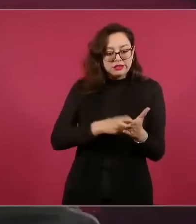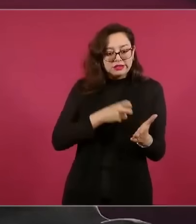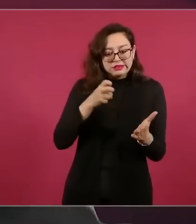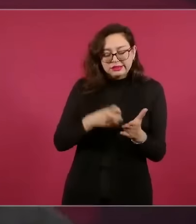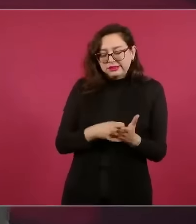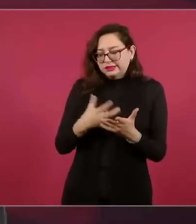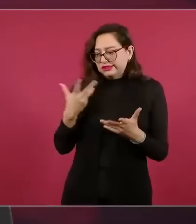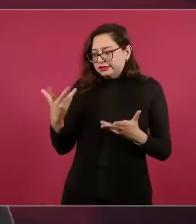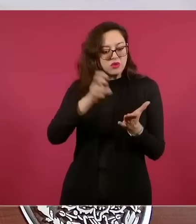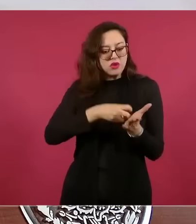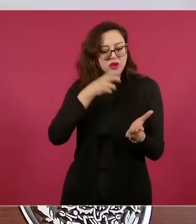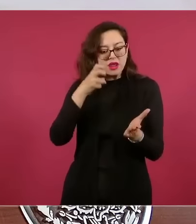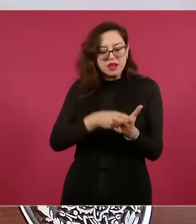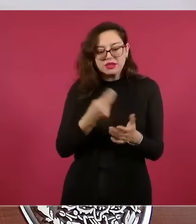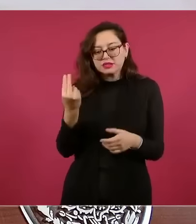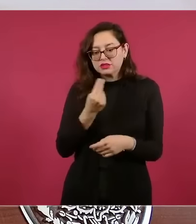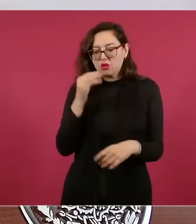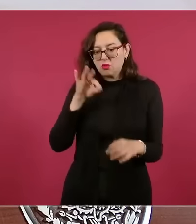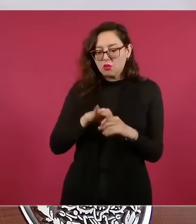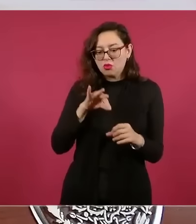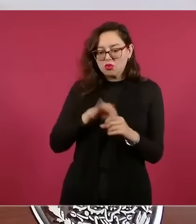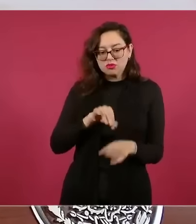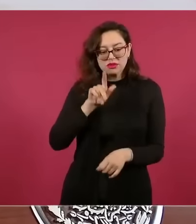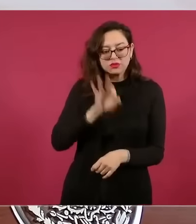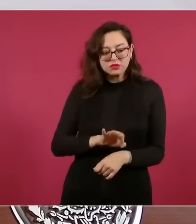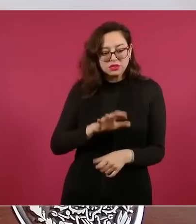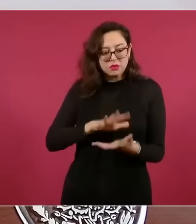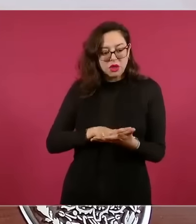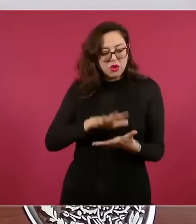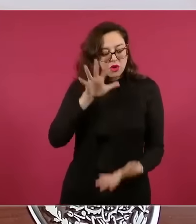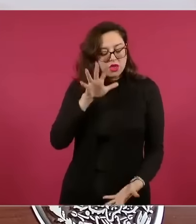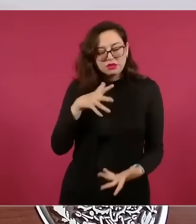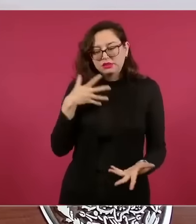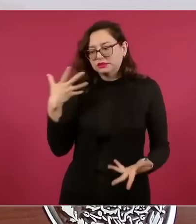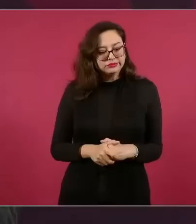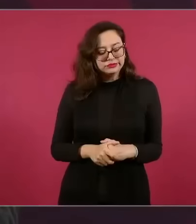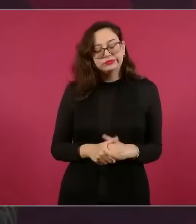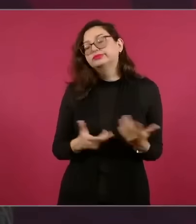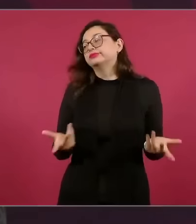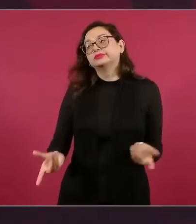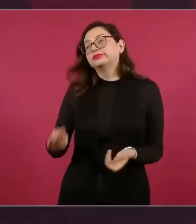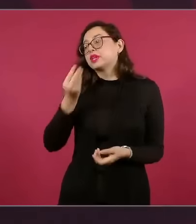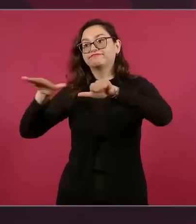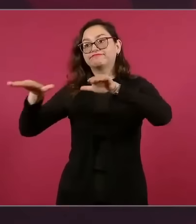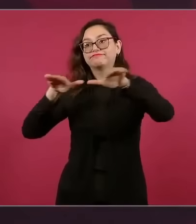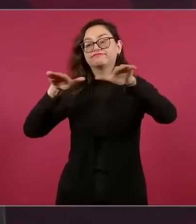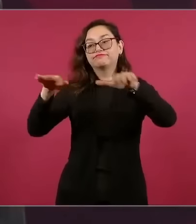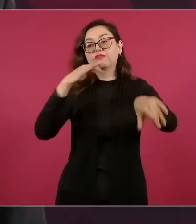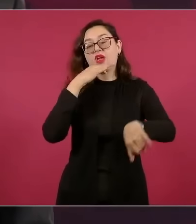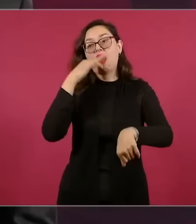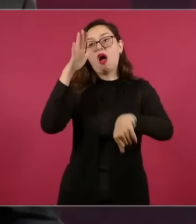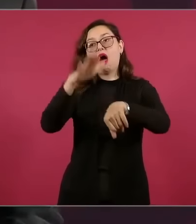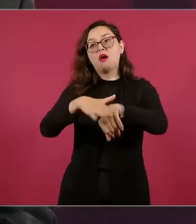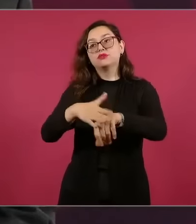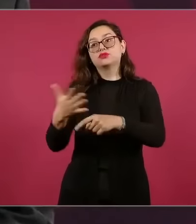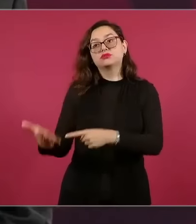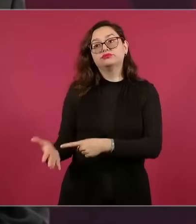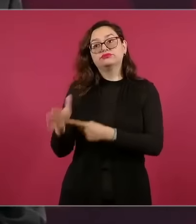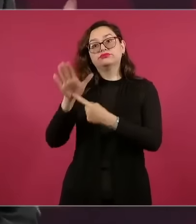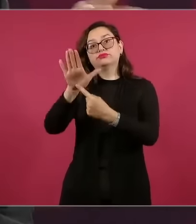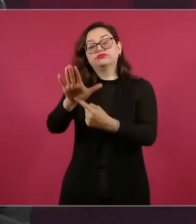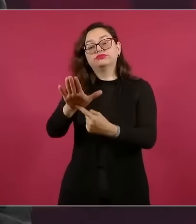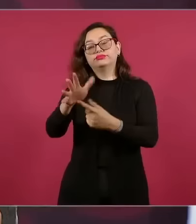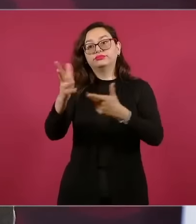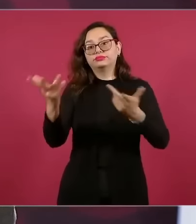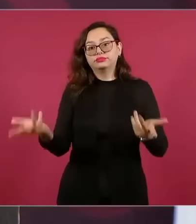calificada porque todo eso, hasta ahora, ¿no? La legislatura